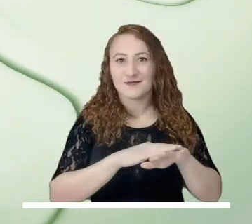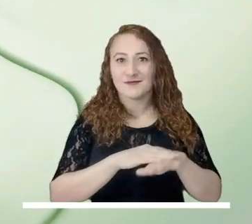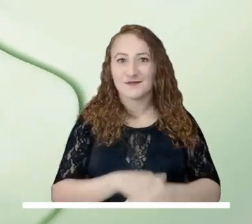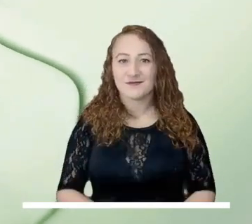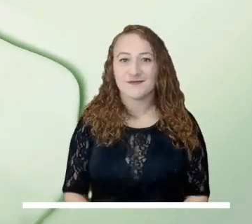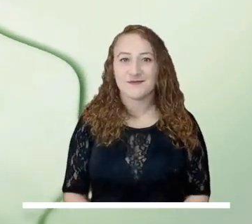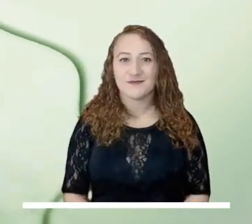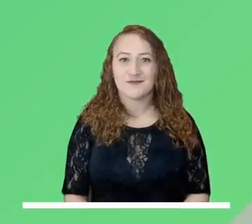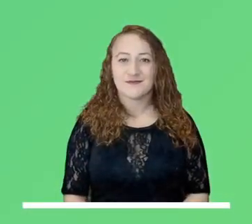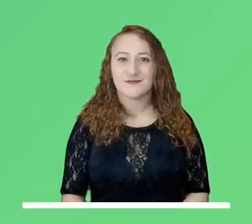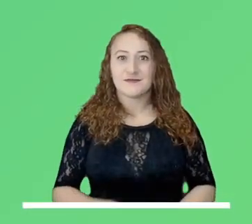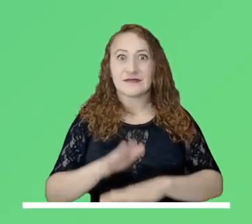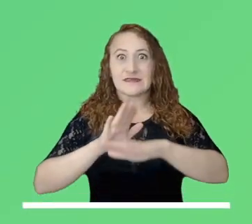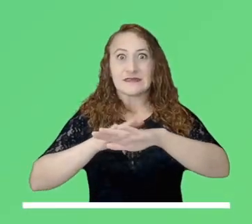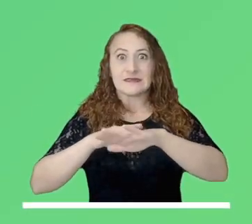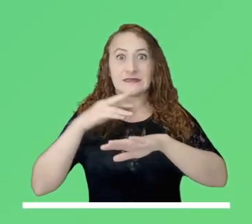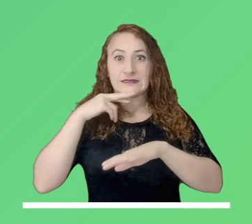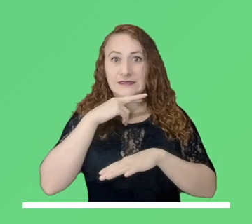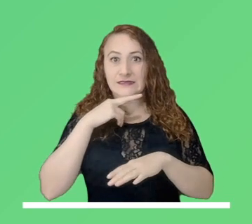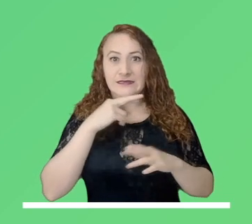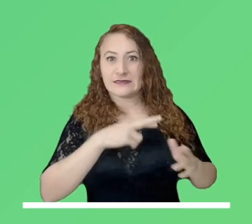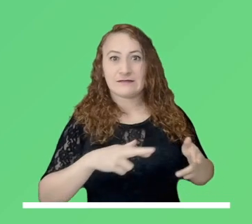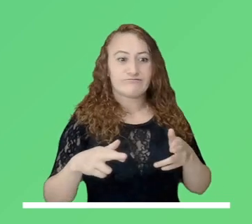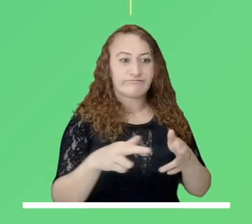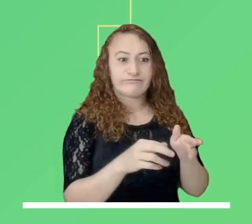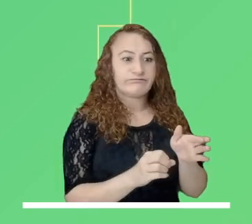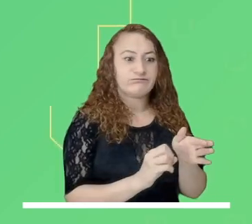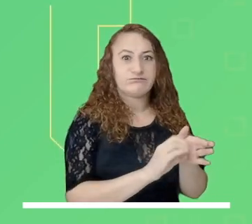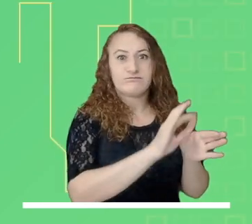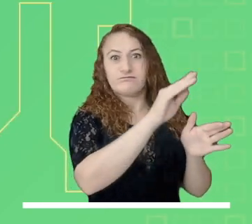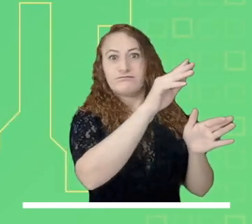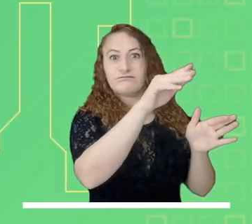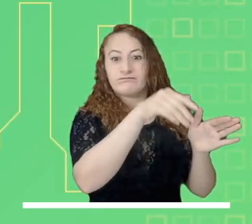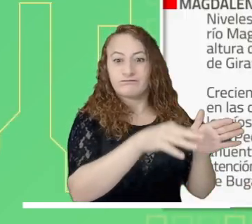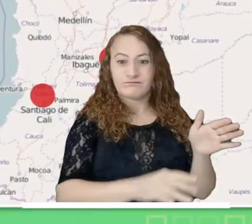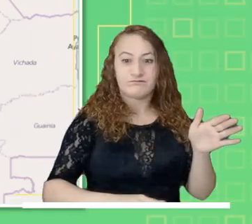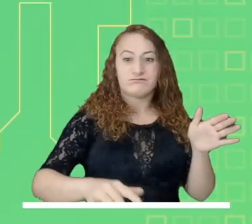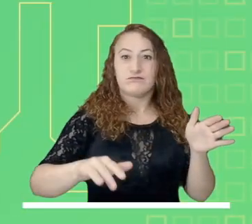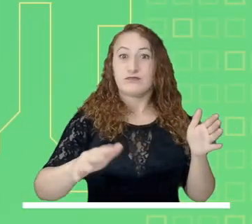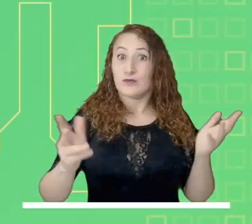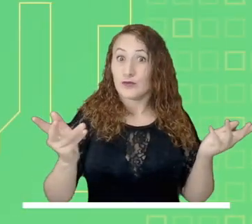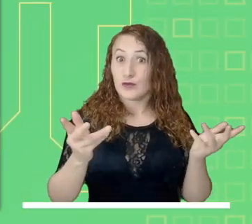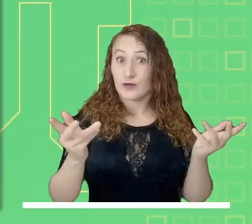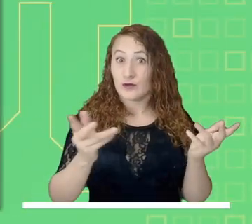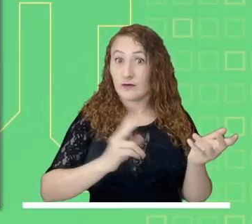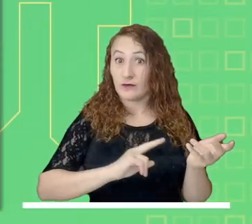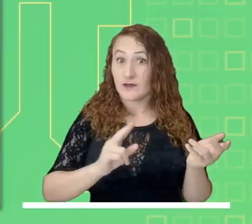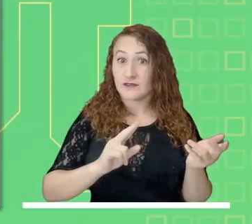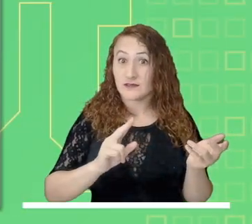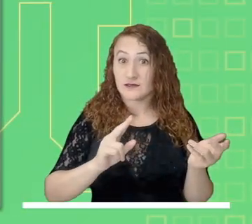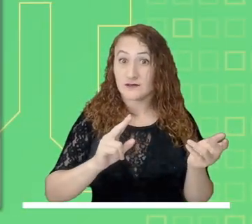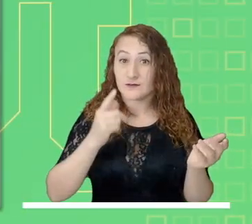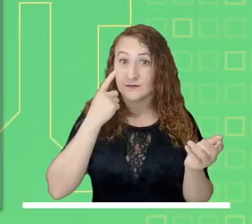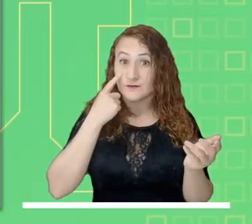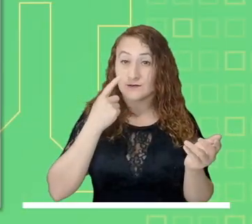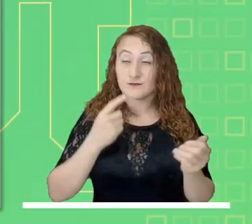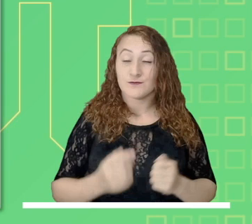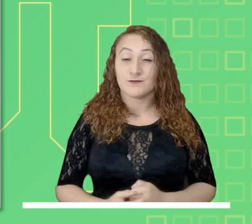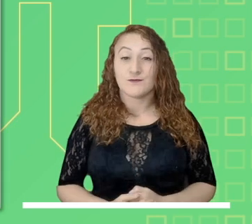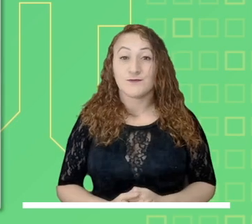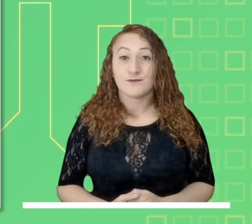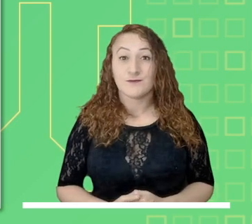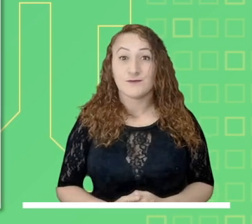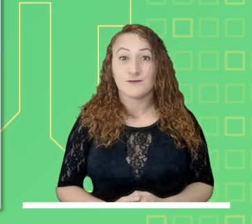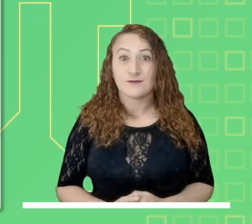Veamos ahora las alertas que se encuentran activas. Alerta roja por niveles altos en el río Magdalena, a la altura del municipio de